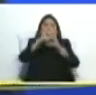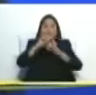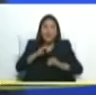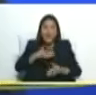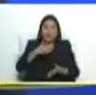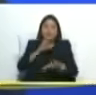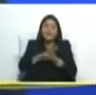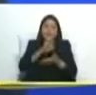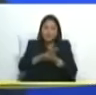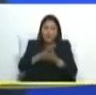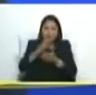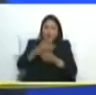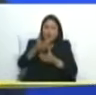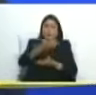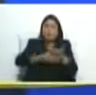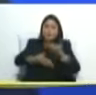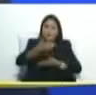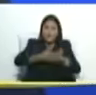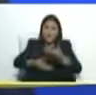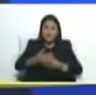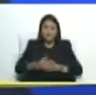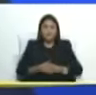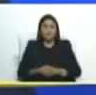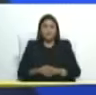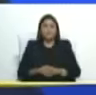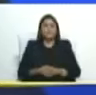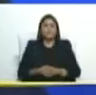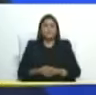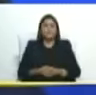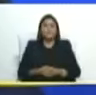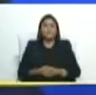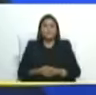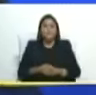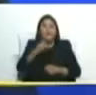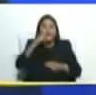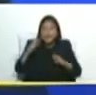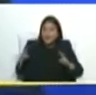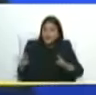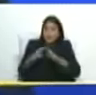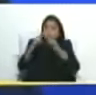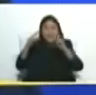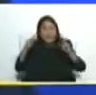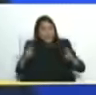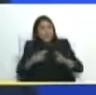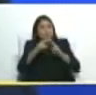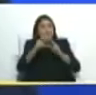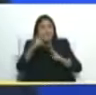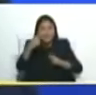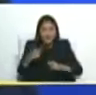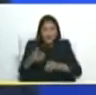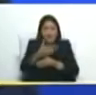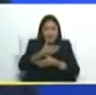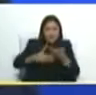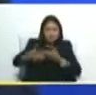tranquilidad a compartir al reencuentro que hemos ido generando construyendo